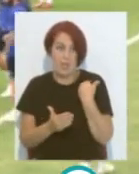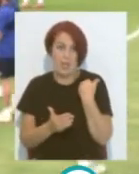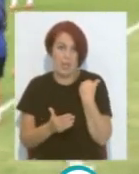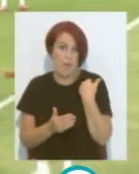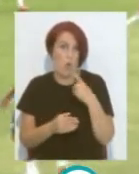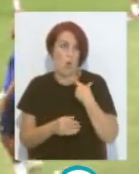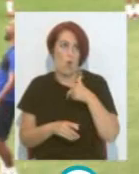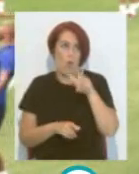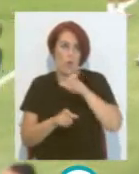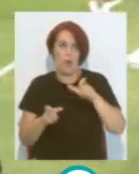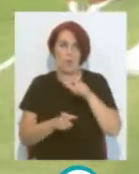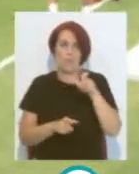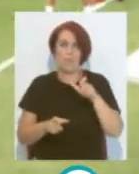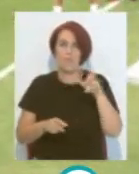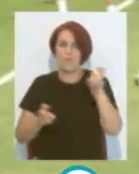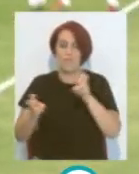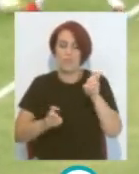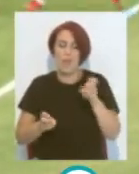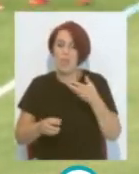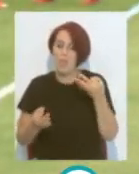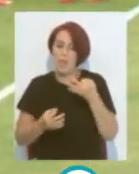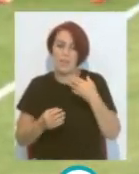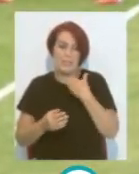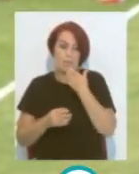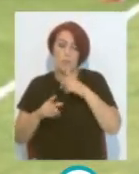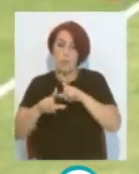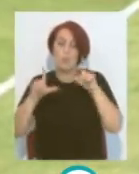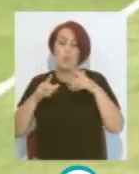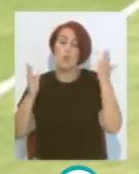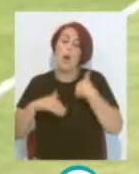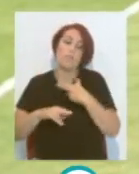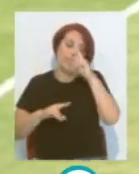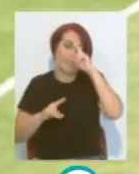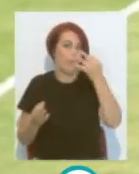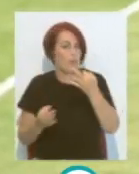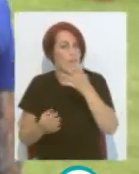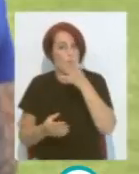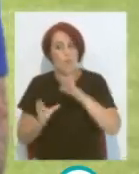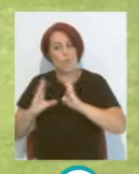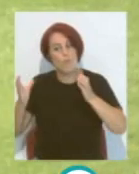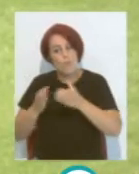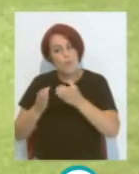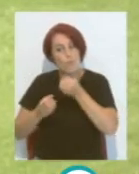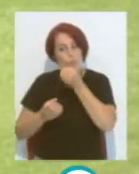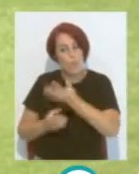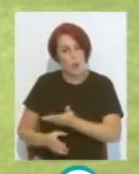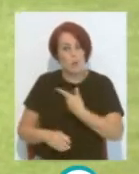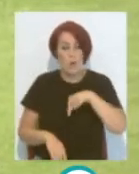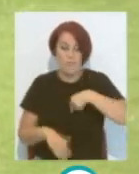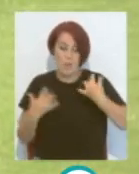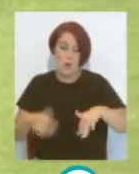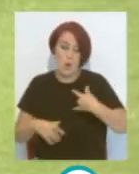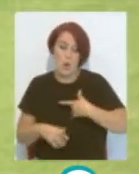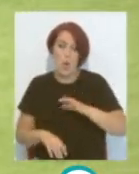Sumar Y tendrán que respetar Si no tienen protagonismo Por el bien Del colectivo La verdad es que Siendo ya Miércoles